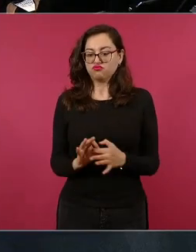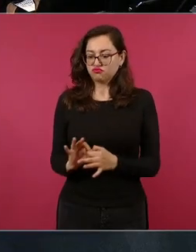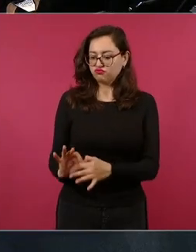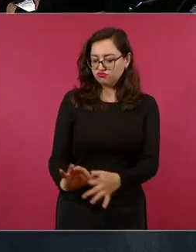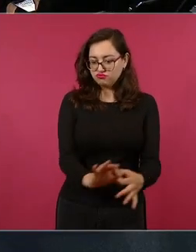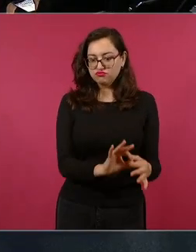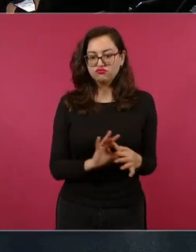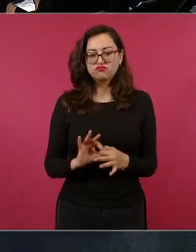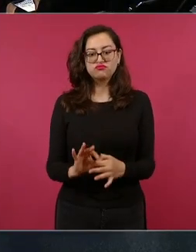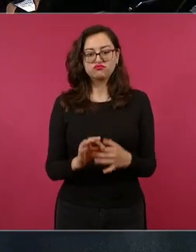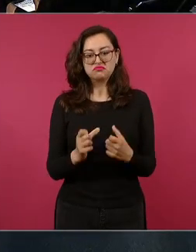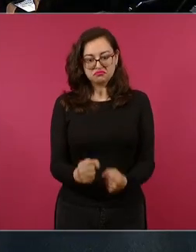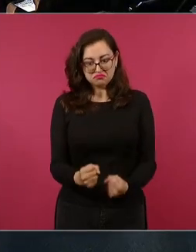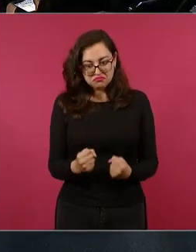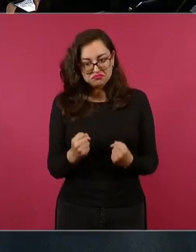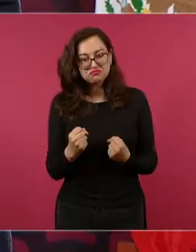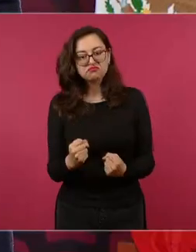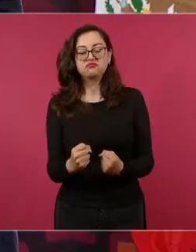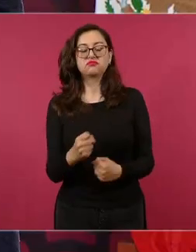mexicano